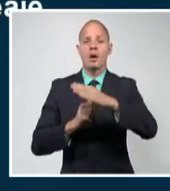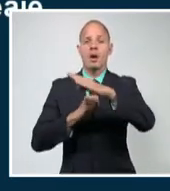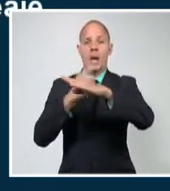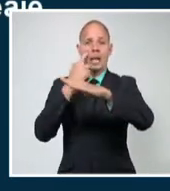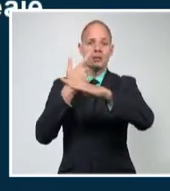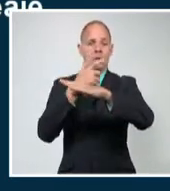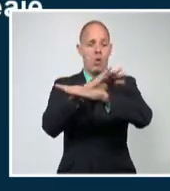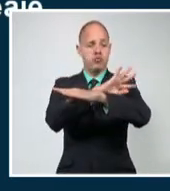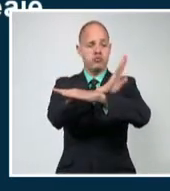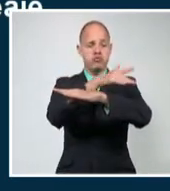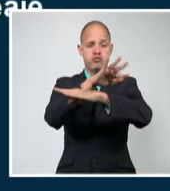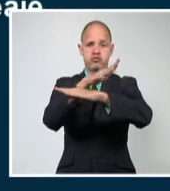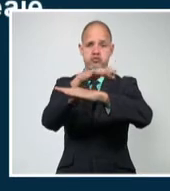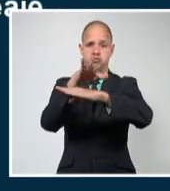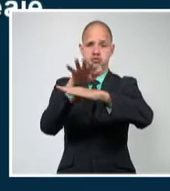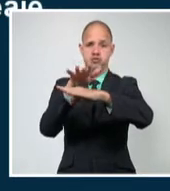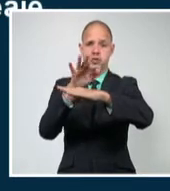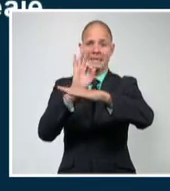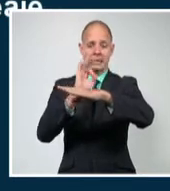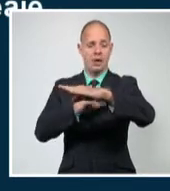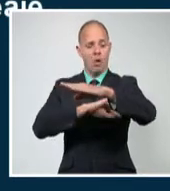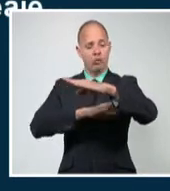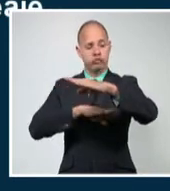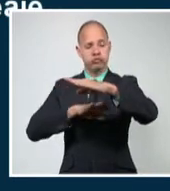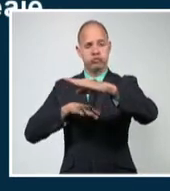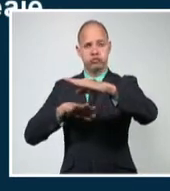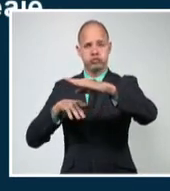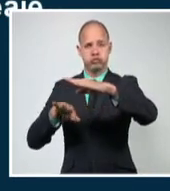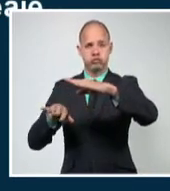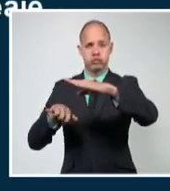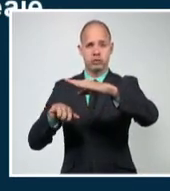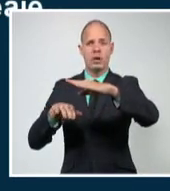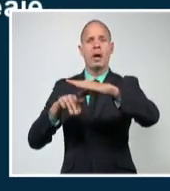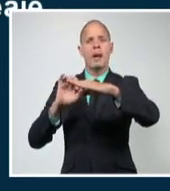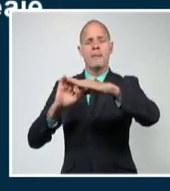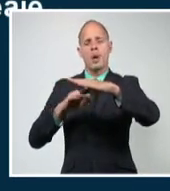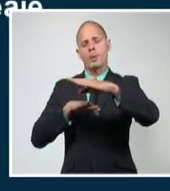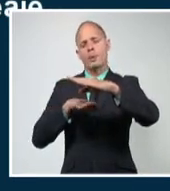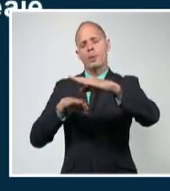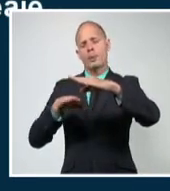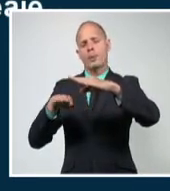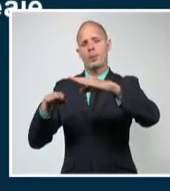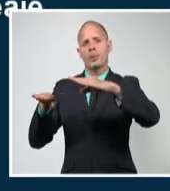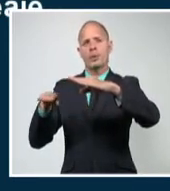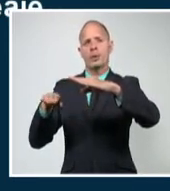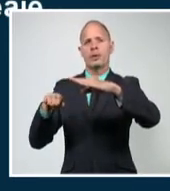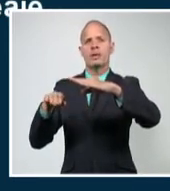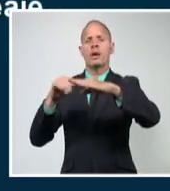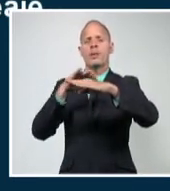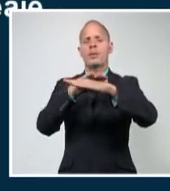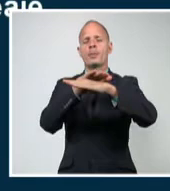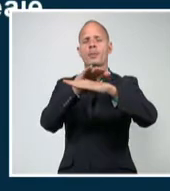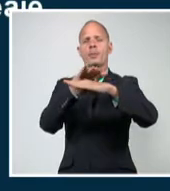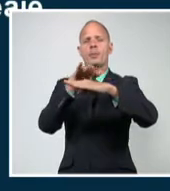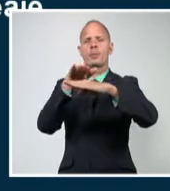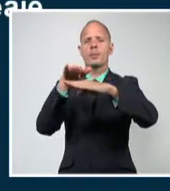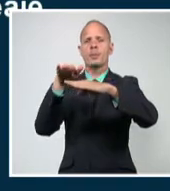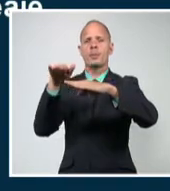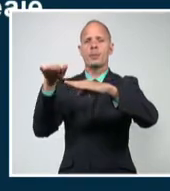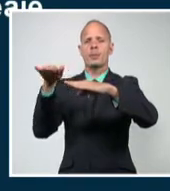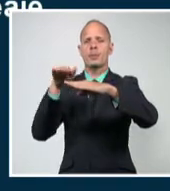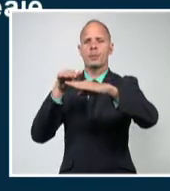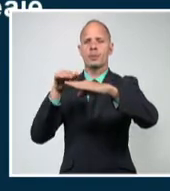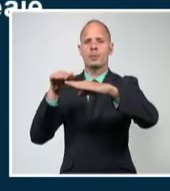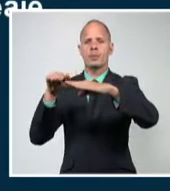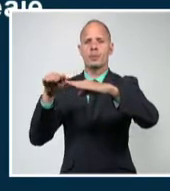norte oriental, oleaje desde Punta de Maicí hasta Cabo Cruz, así como en la costa sur de la región occidental. En el resto de las costas habrá poco oleaje,